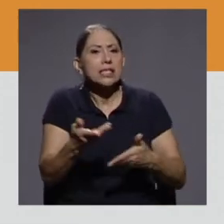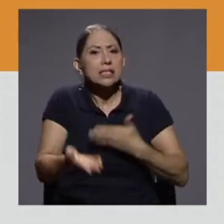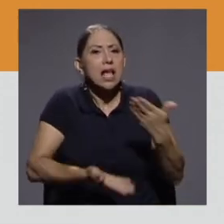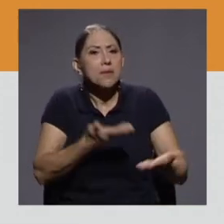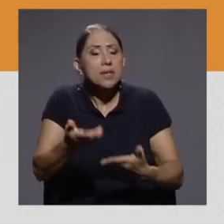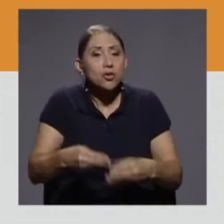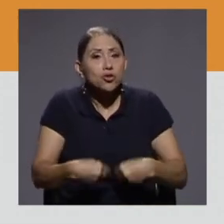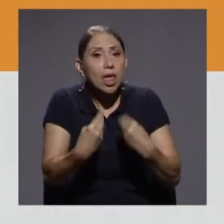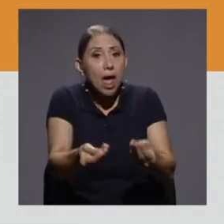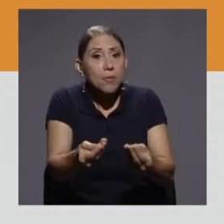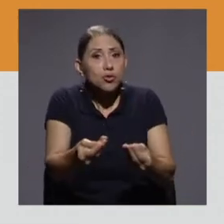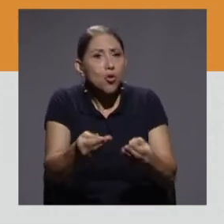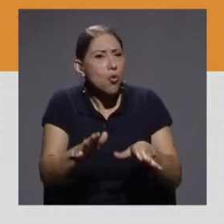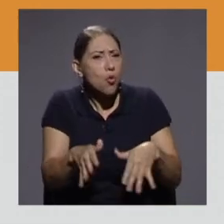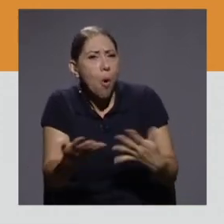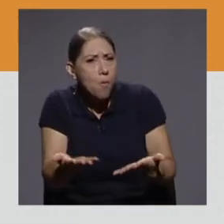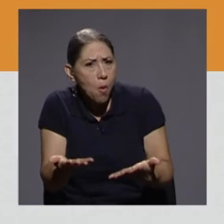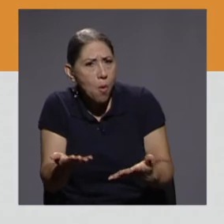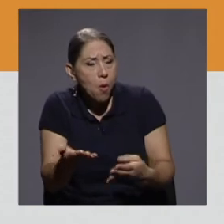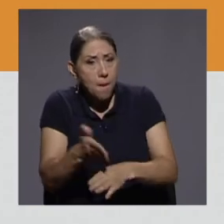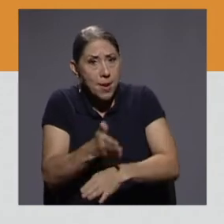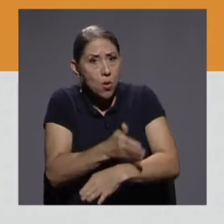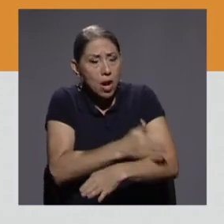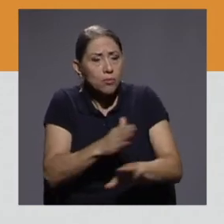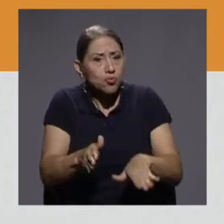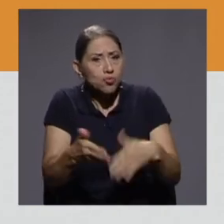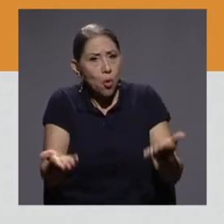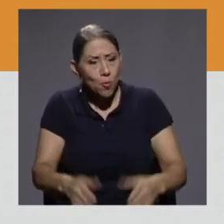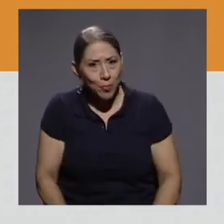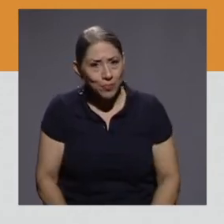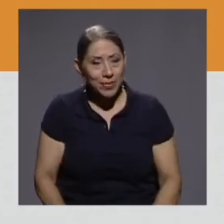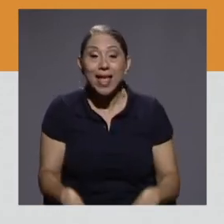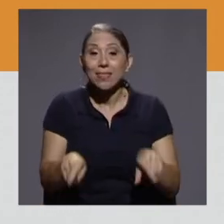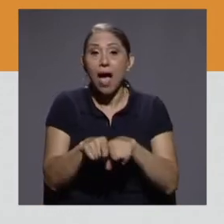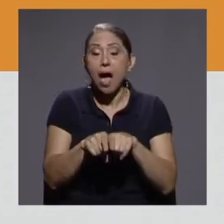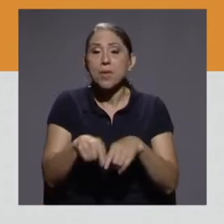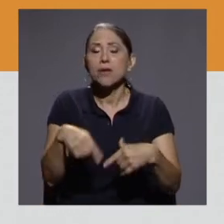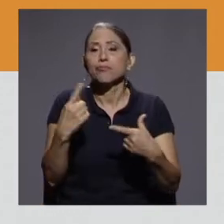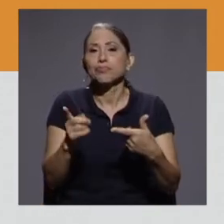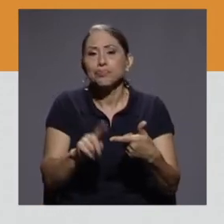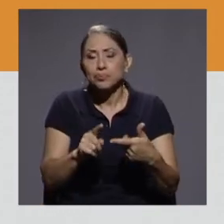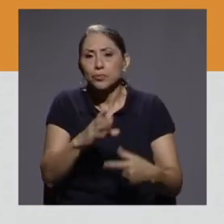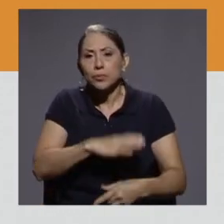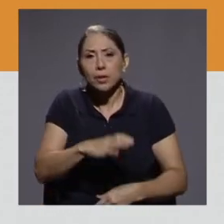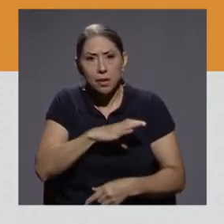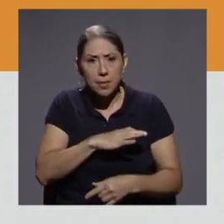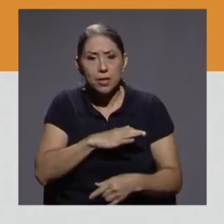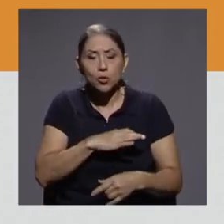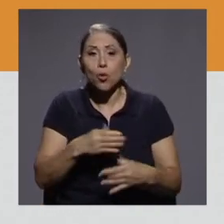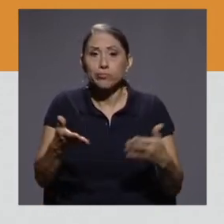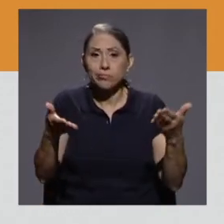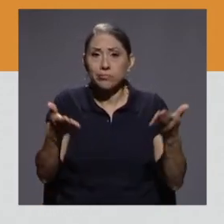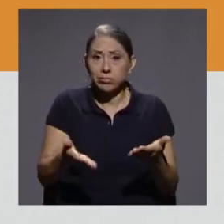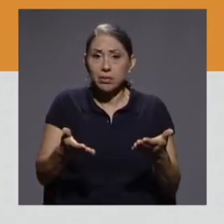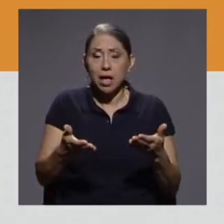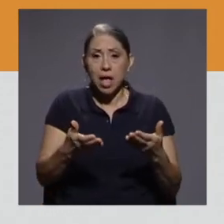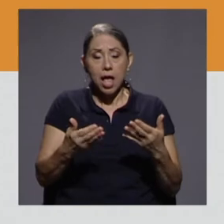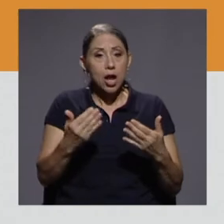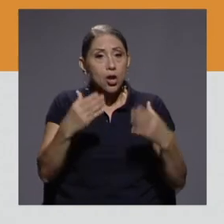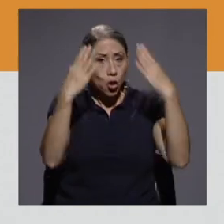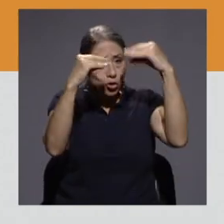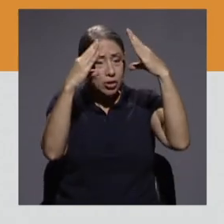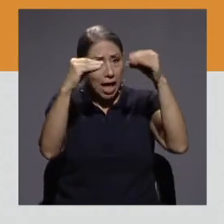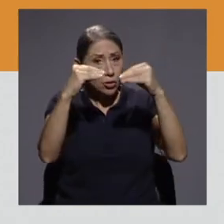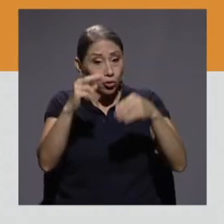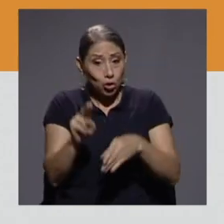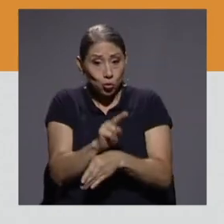servicios y mejorándolos. Por un segundo elemento, se hace presente en la facilidad que generan los datos a la hora de